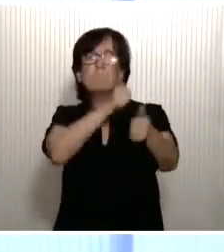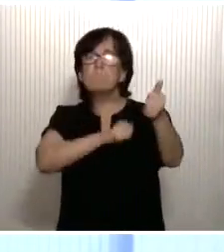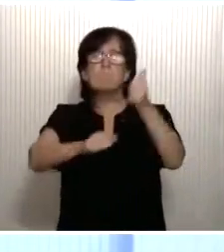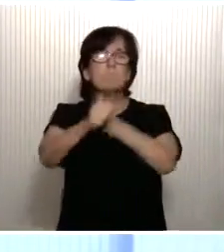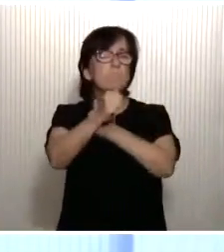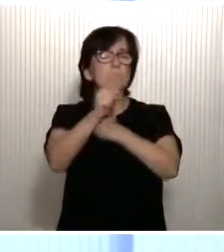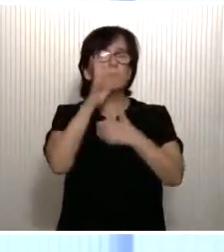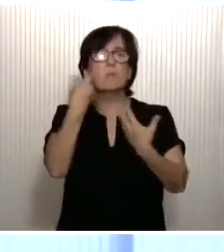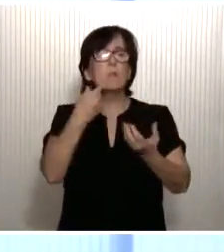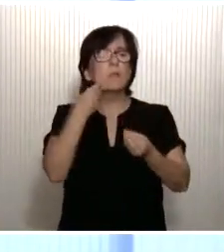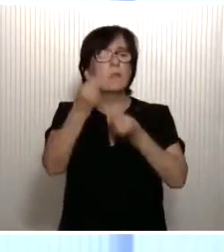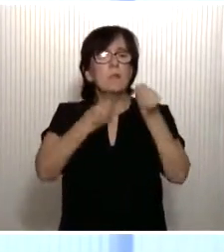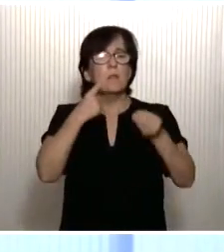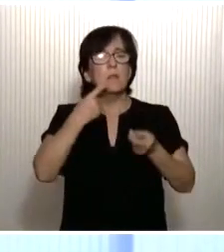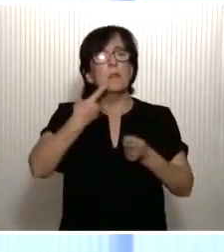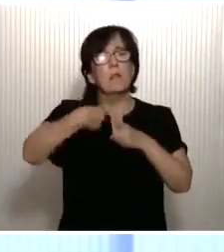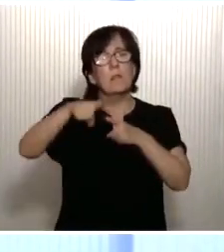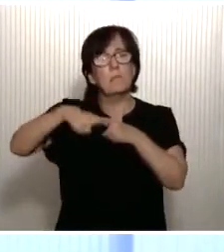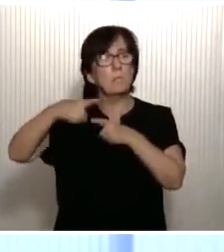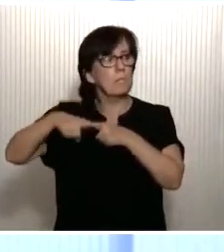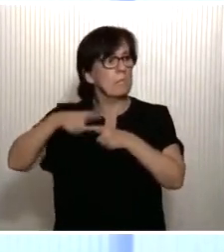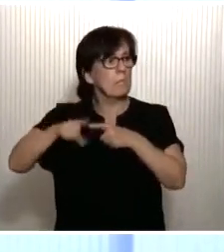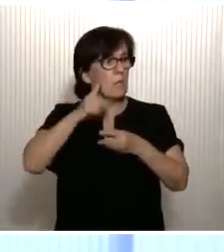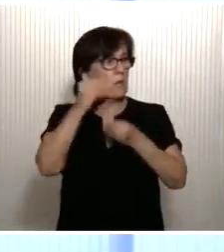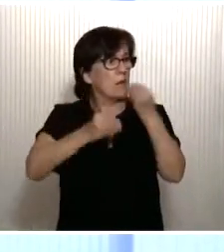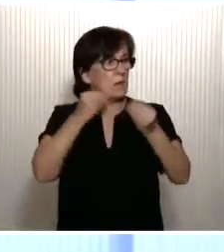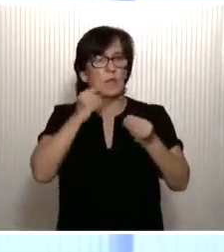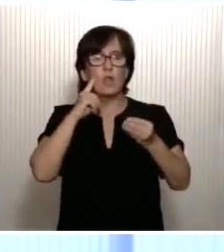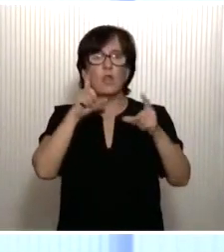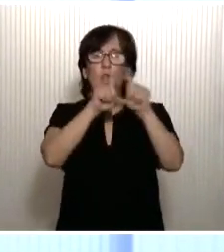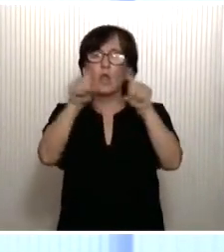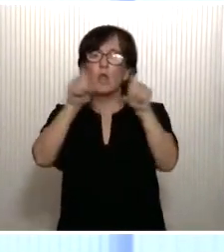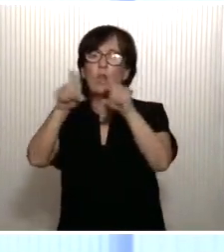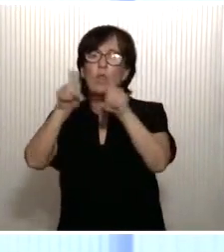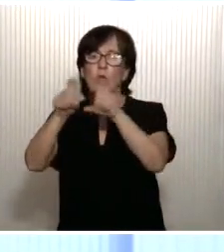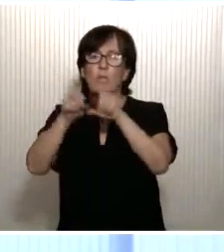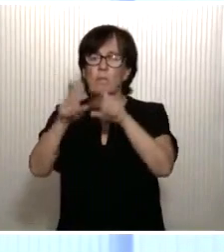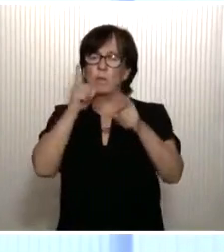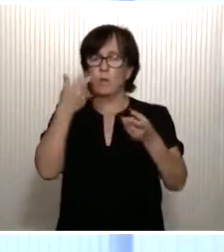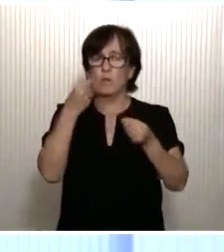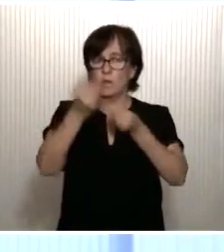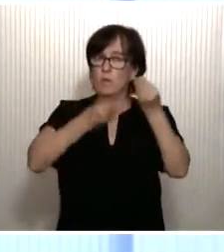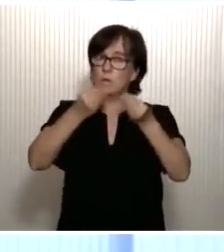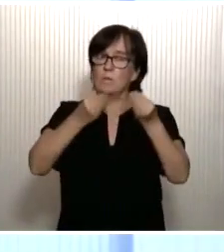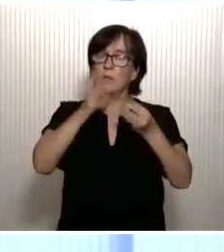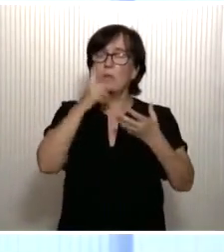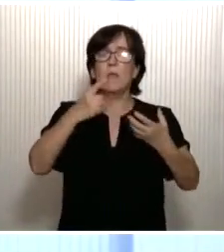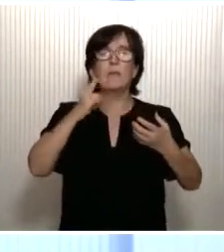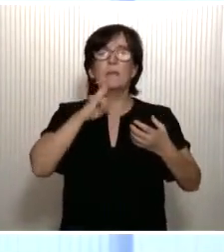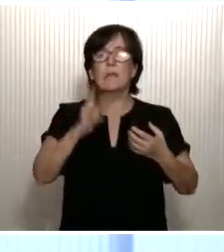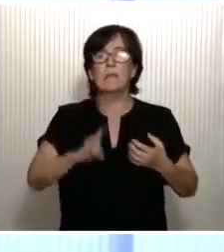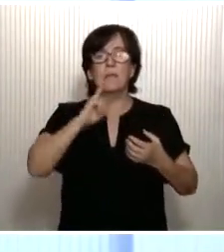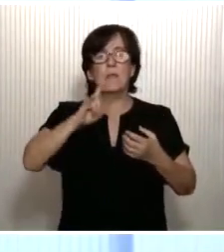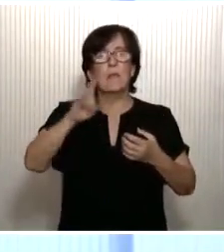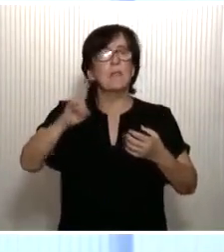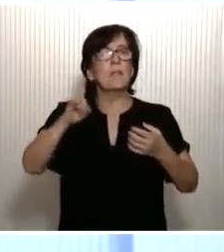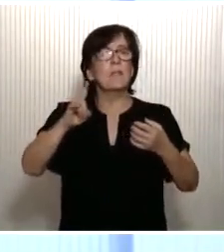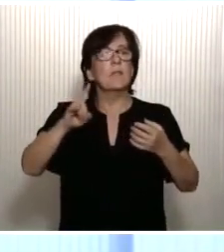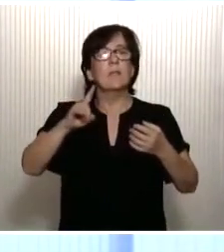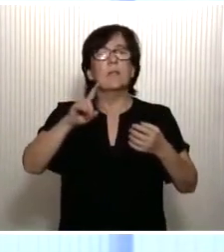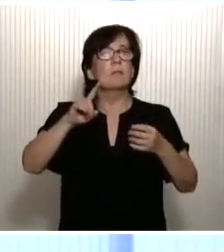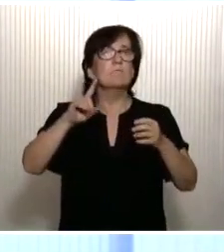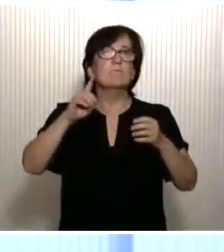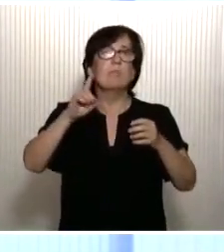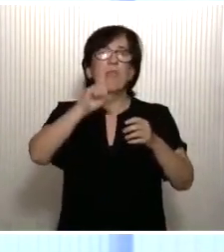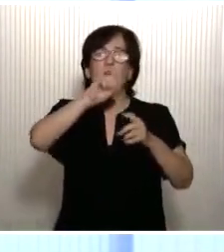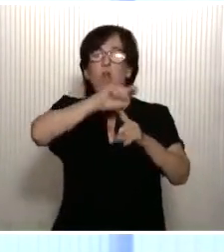que emplean únicamente materiales reciclados o con compañías que proveen a sus clientes con una energía 100% verde.